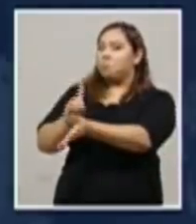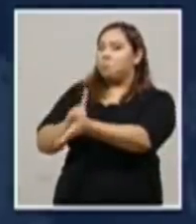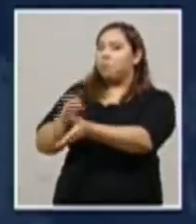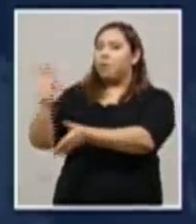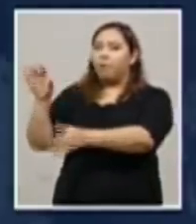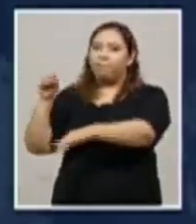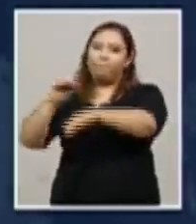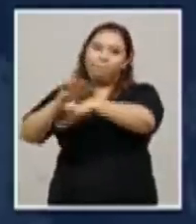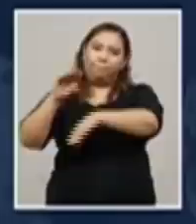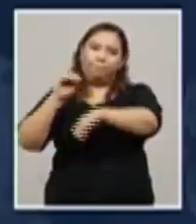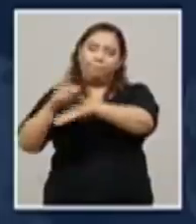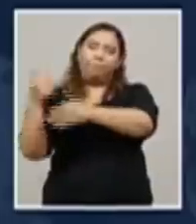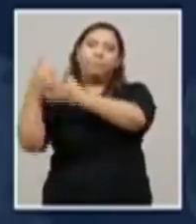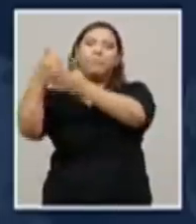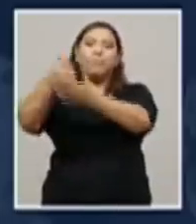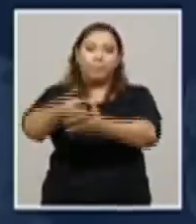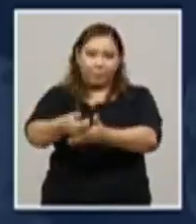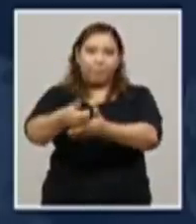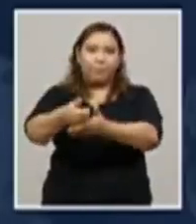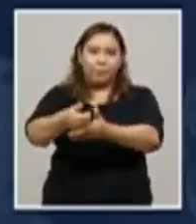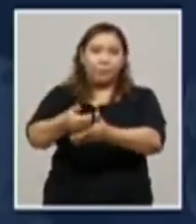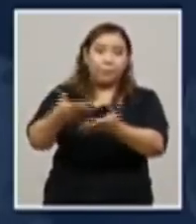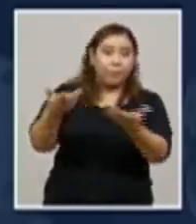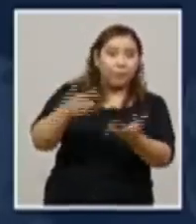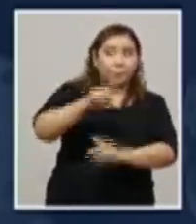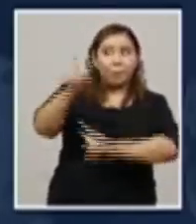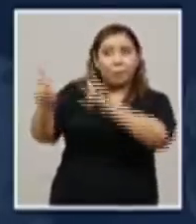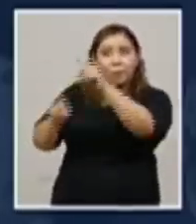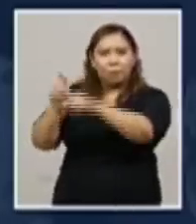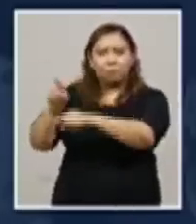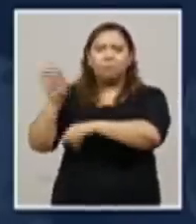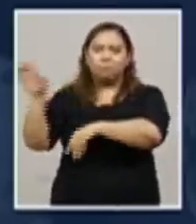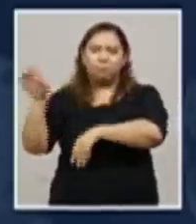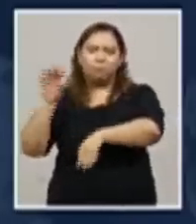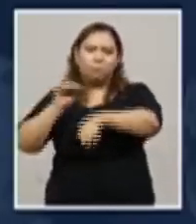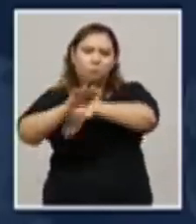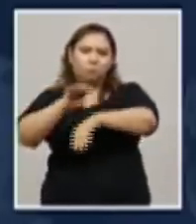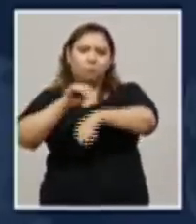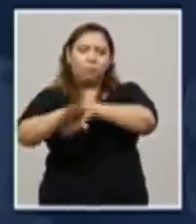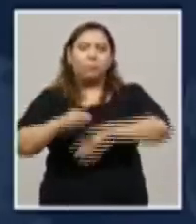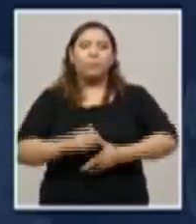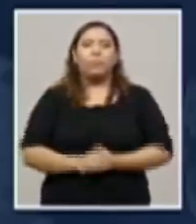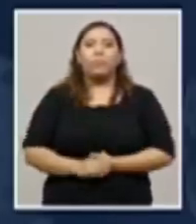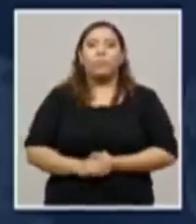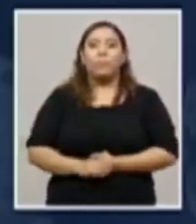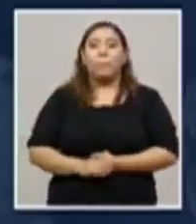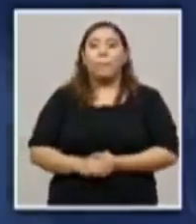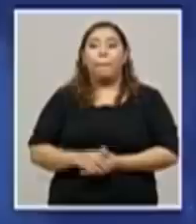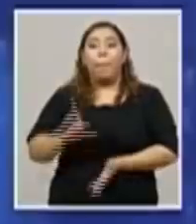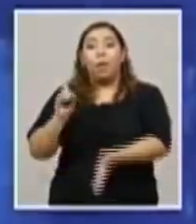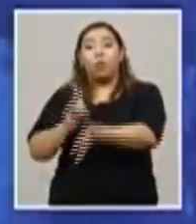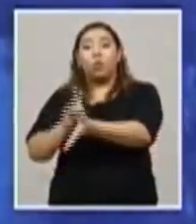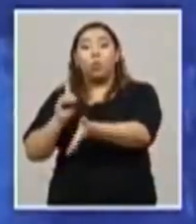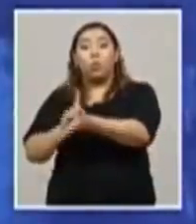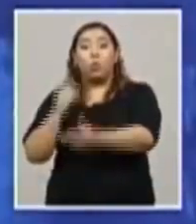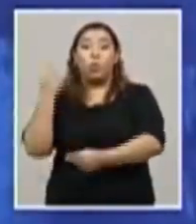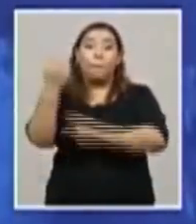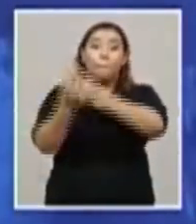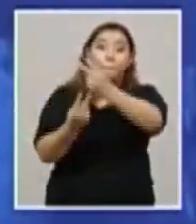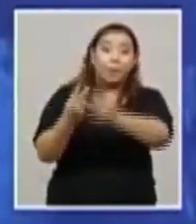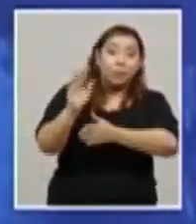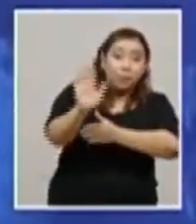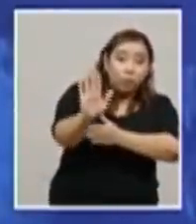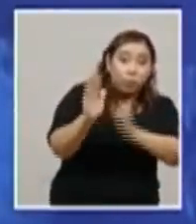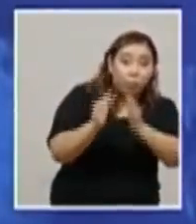asesorará y lo guiará en esta pandemia. Recordemos abrirles las puertas a las brigadas contra el COVID-19.